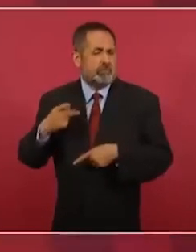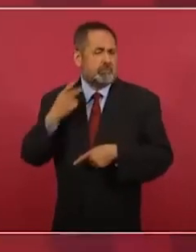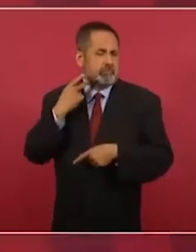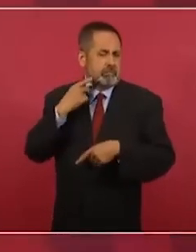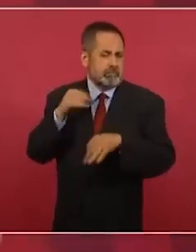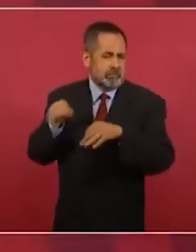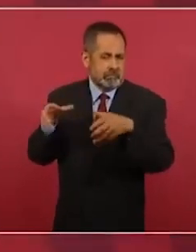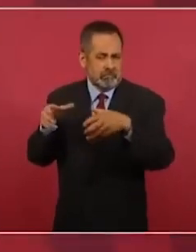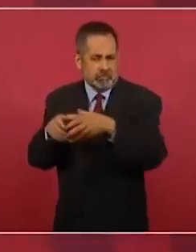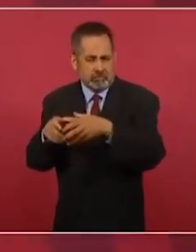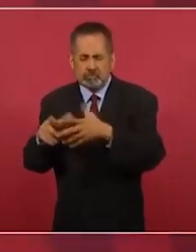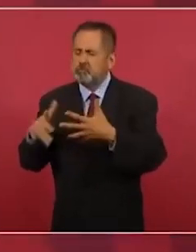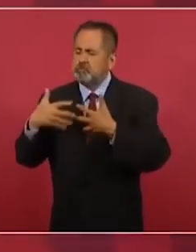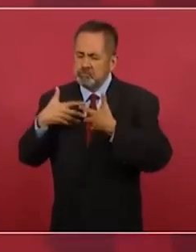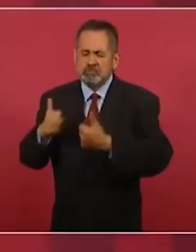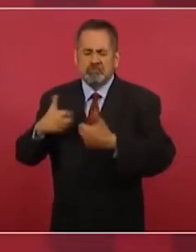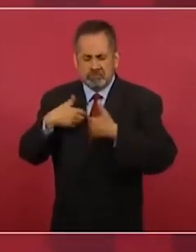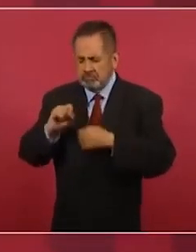que de